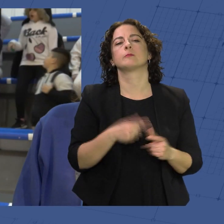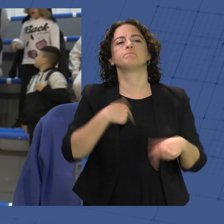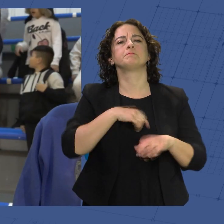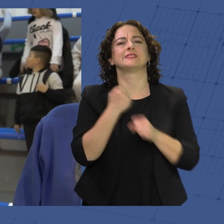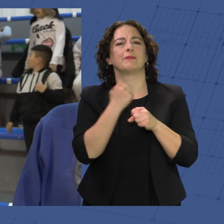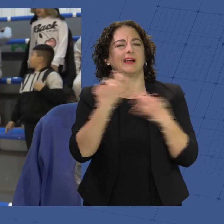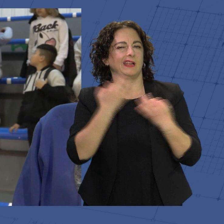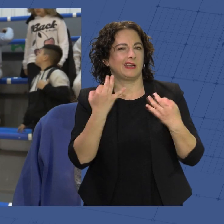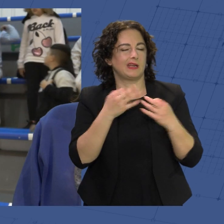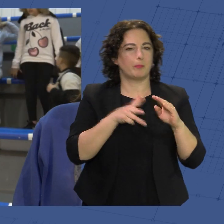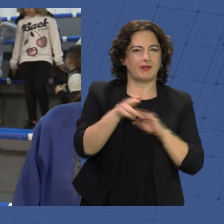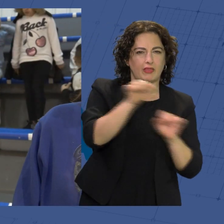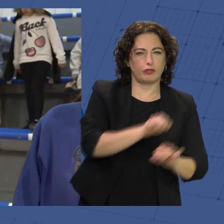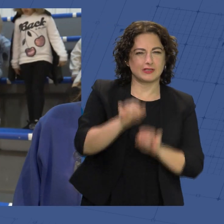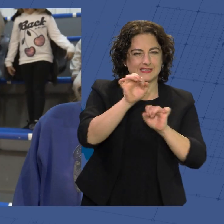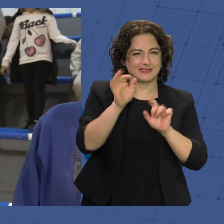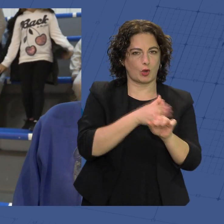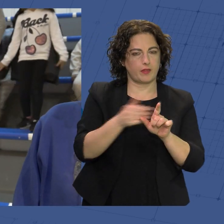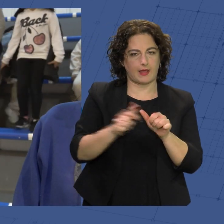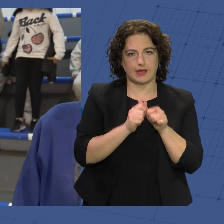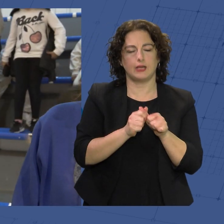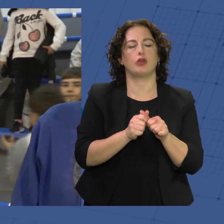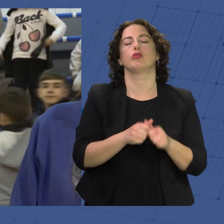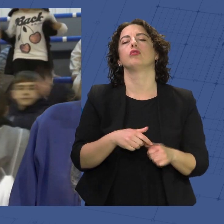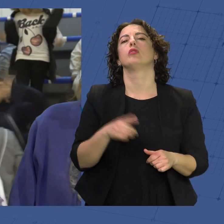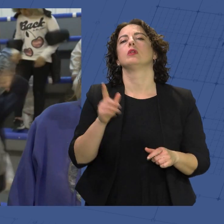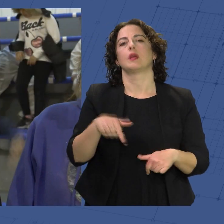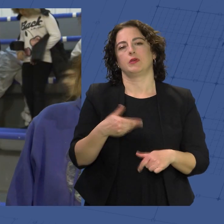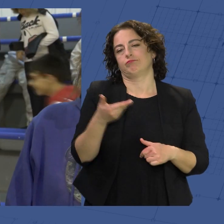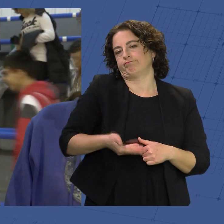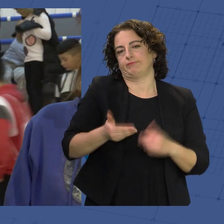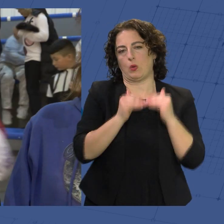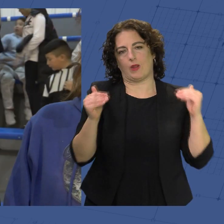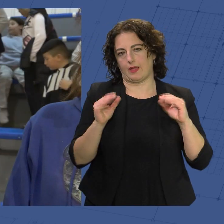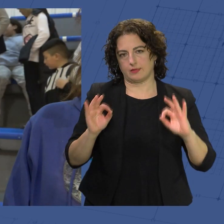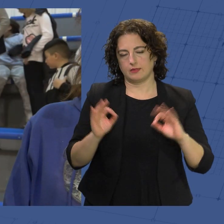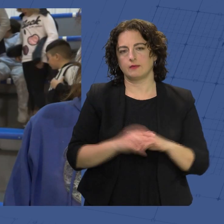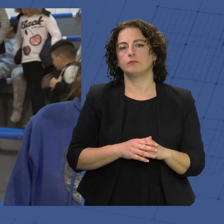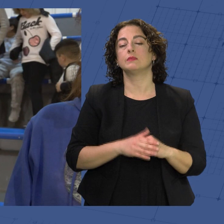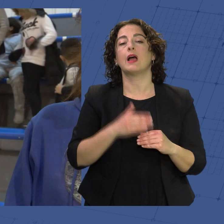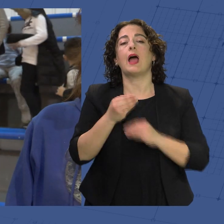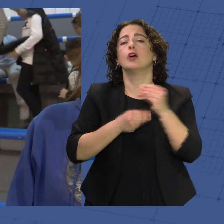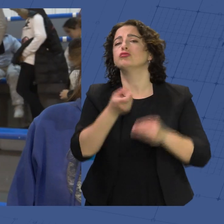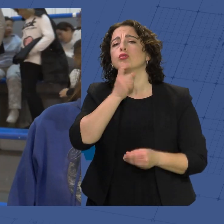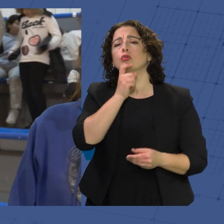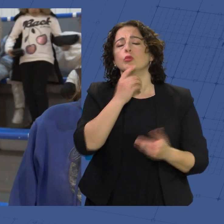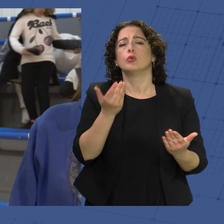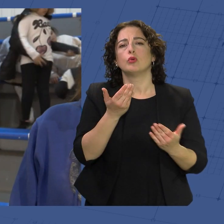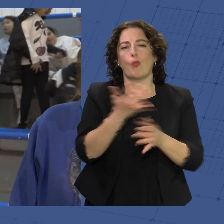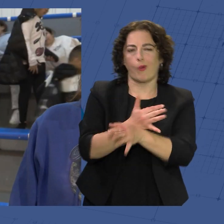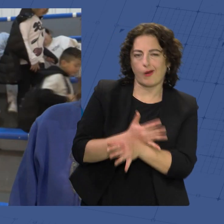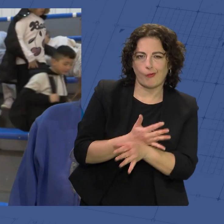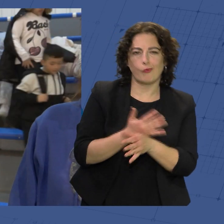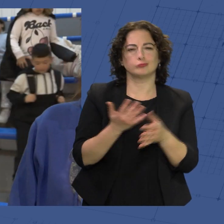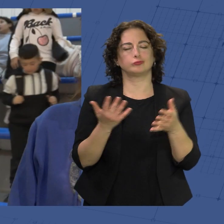la prevención y la violencia de género y el valor tan importante como es la igualdad. Se ha hecho por medio de juegos,